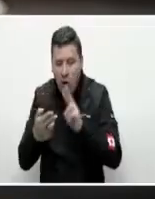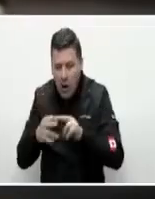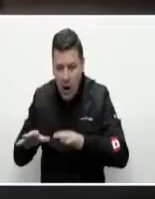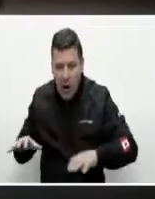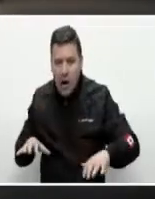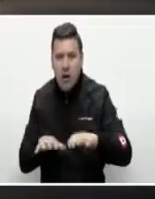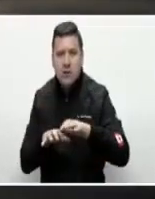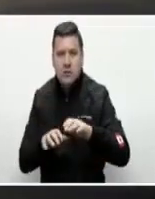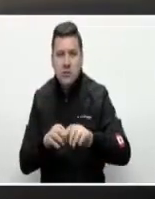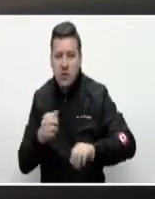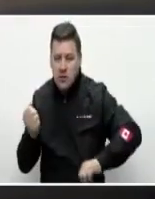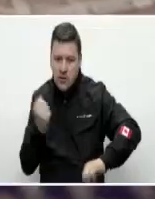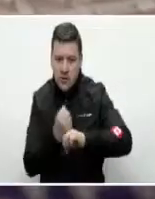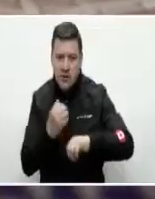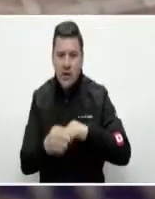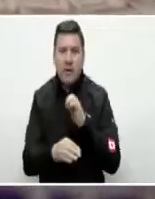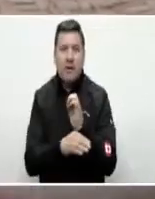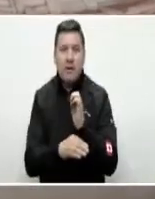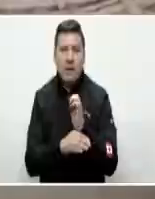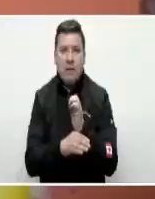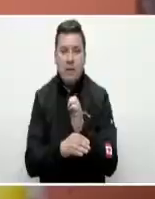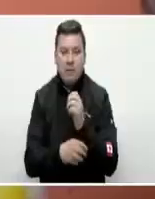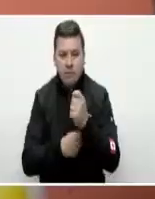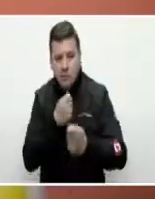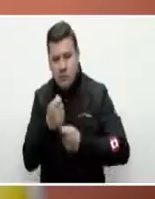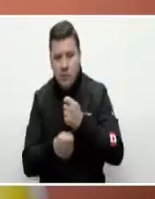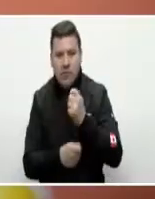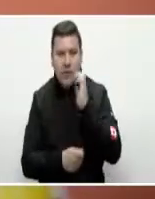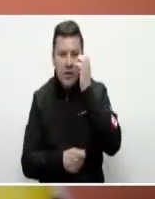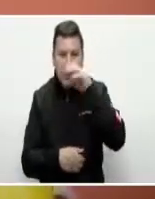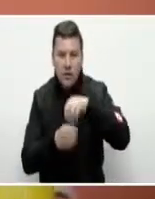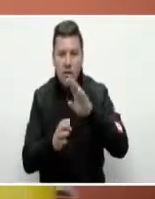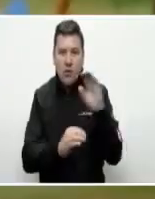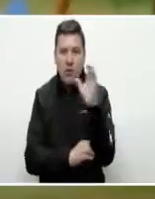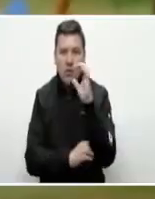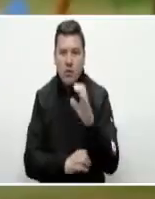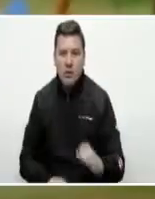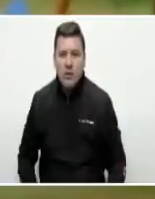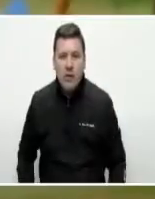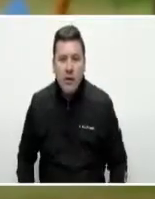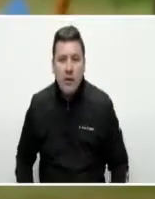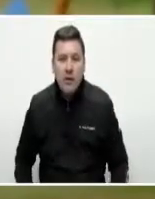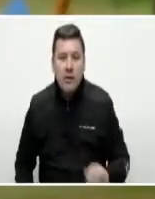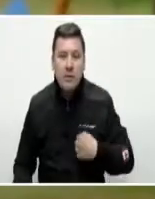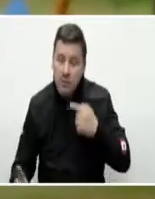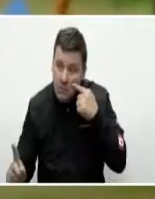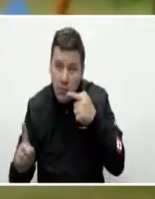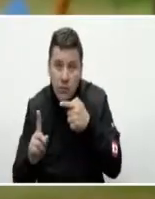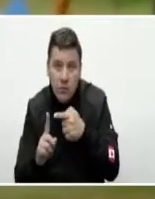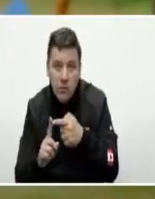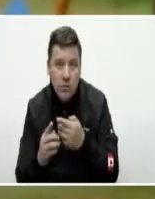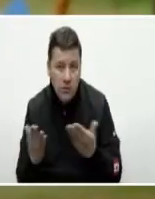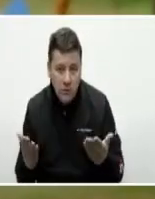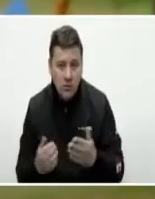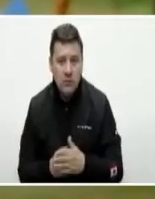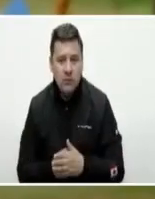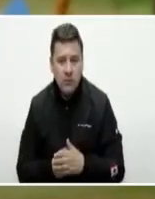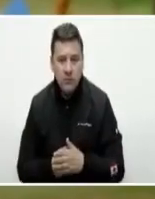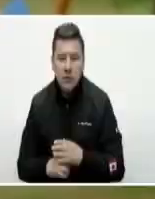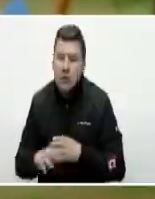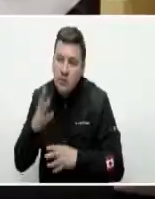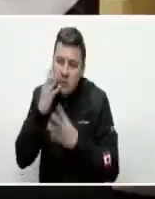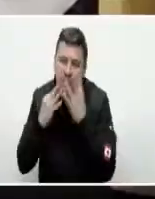acciones y apuestas de la entidad para impulsar la economía naranja en Colombia. El objetivo es que en base a la